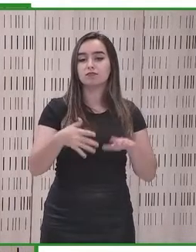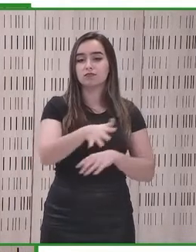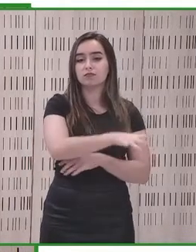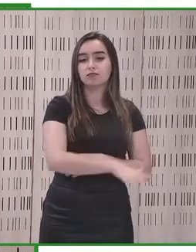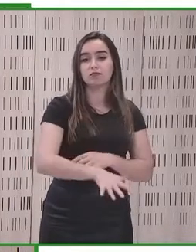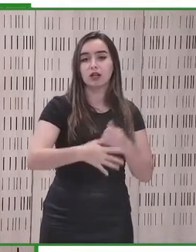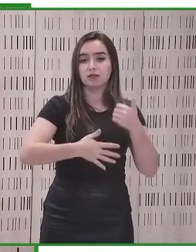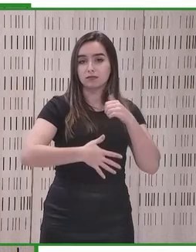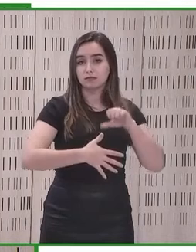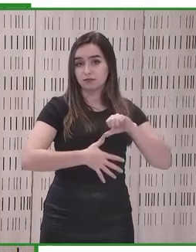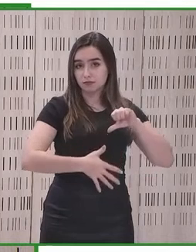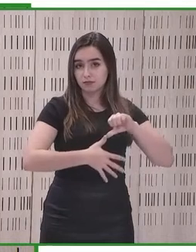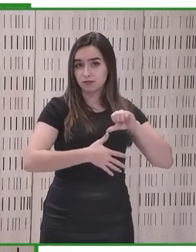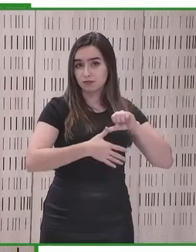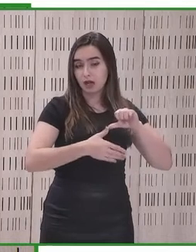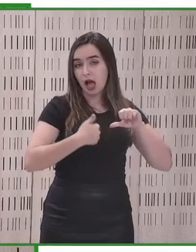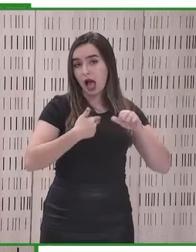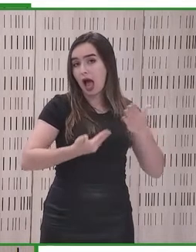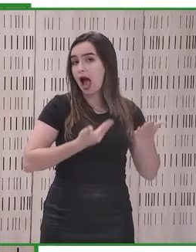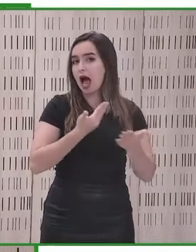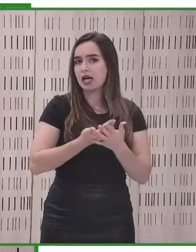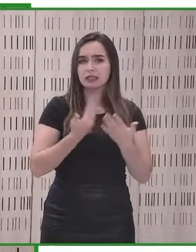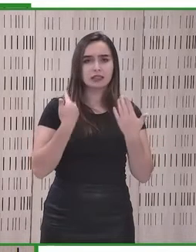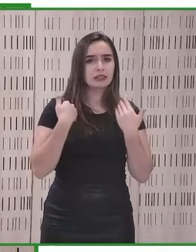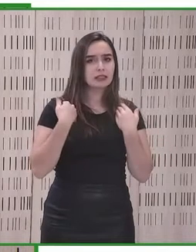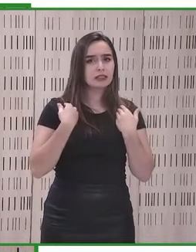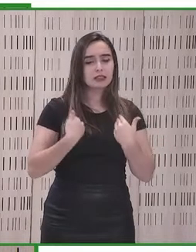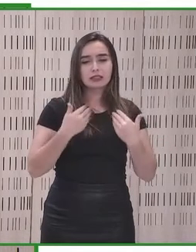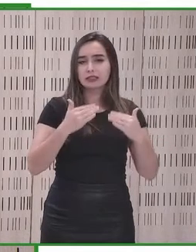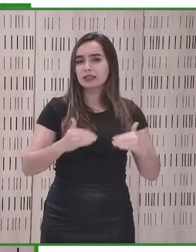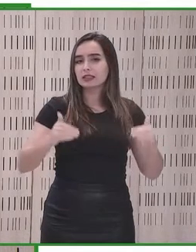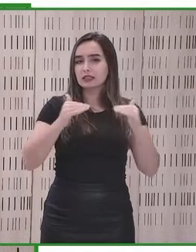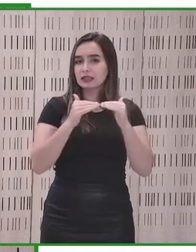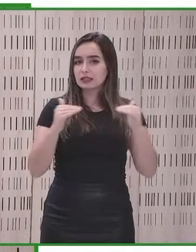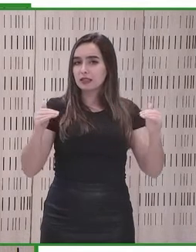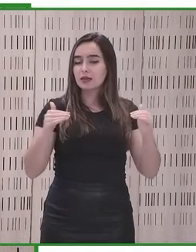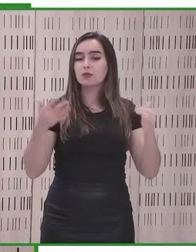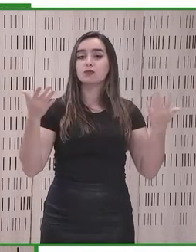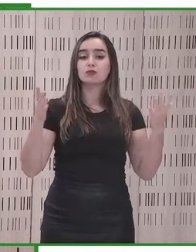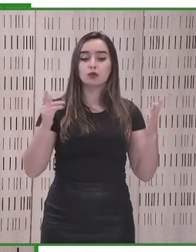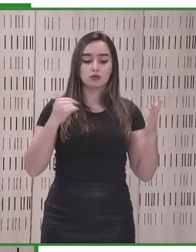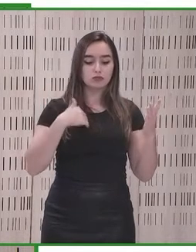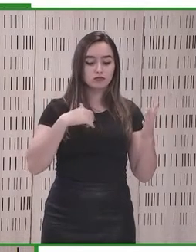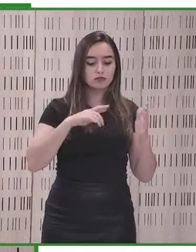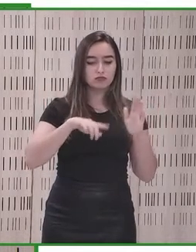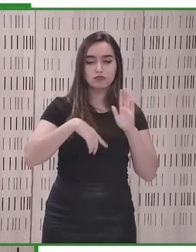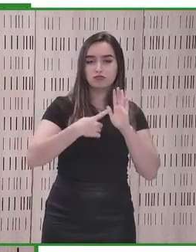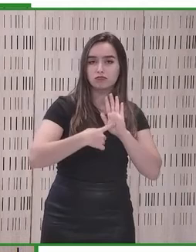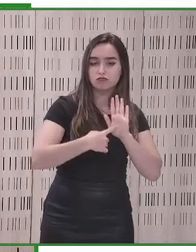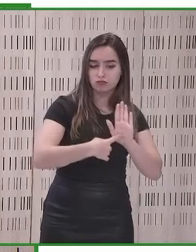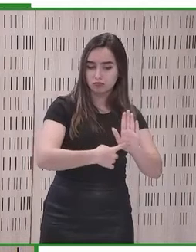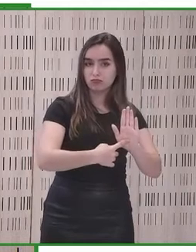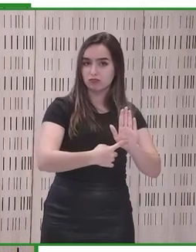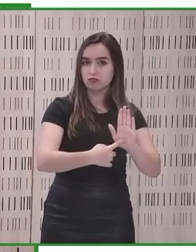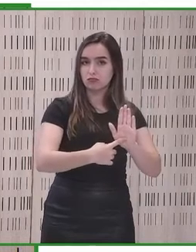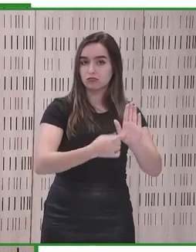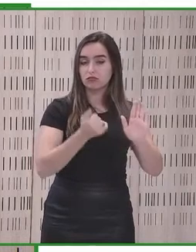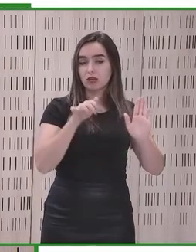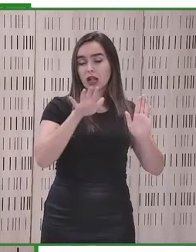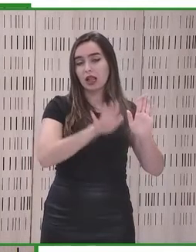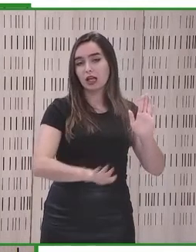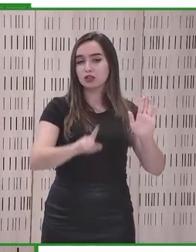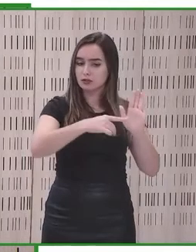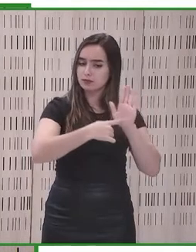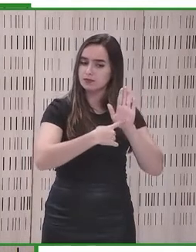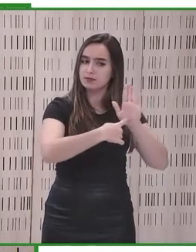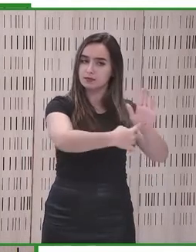yo pediría lo mismo. Asegurar también en las legislaciones nacionales